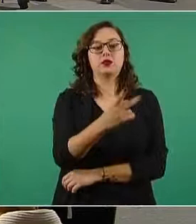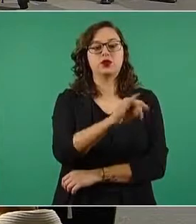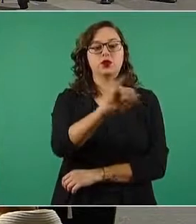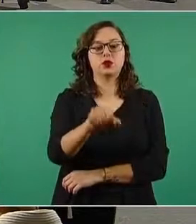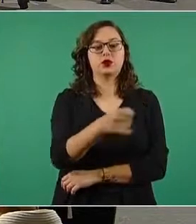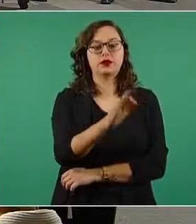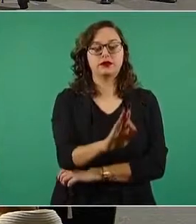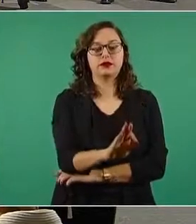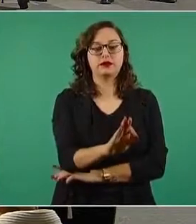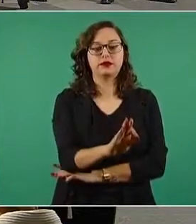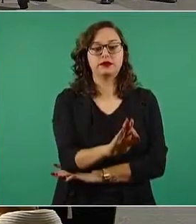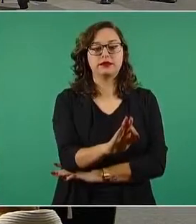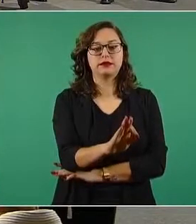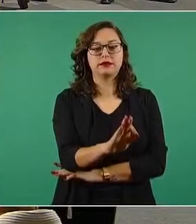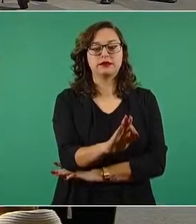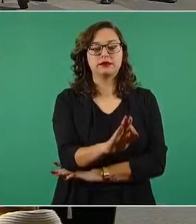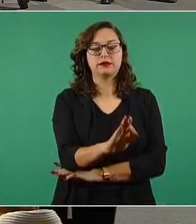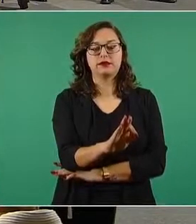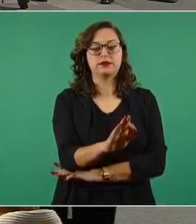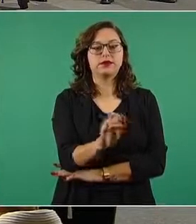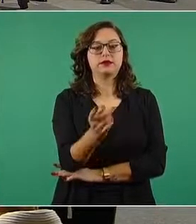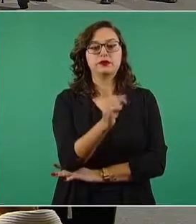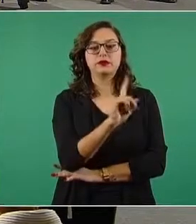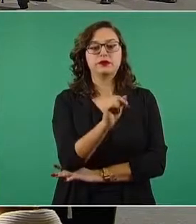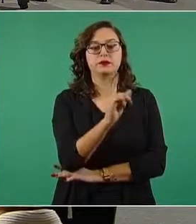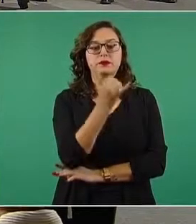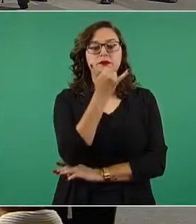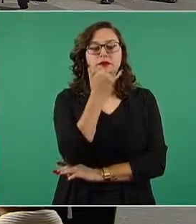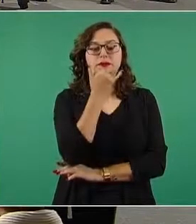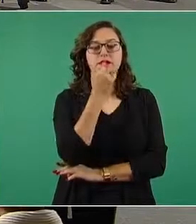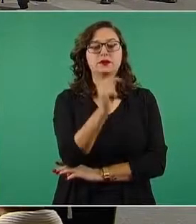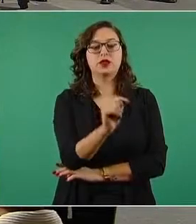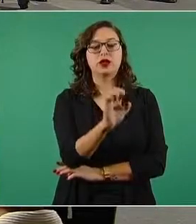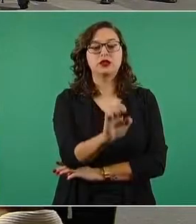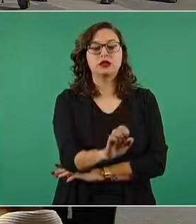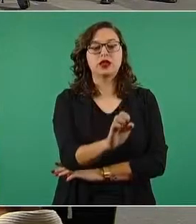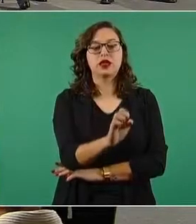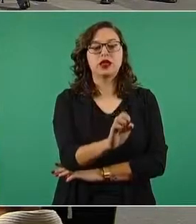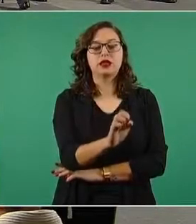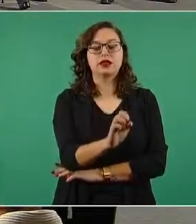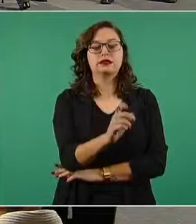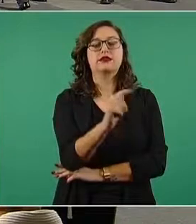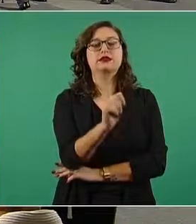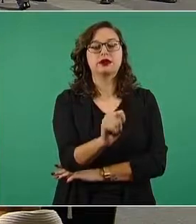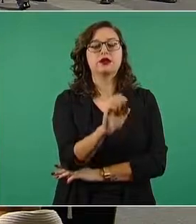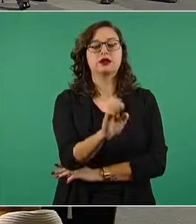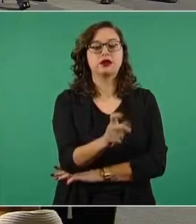es del poder electoral del tribunal electoral